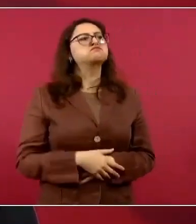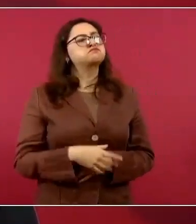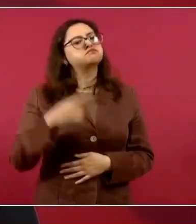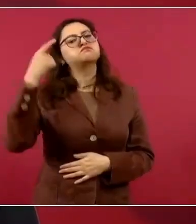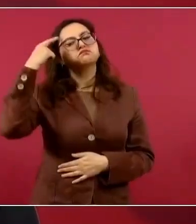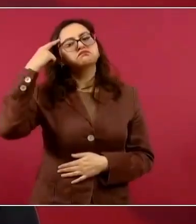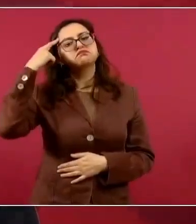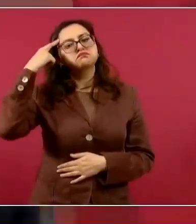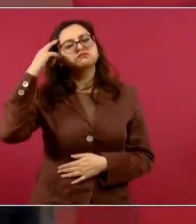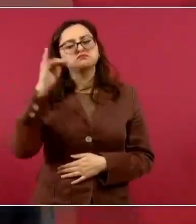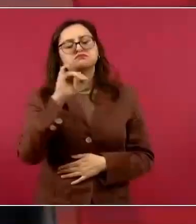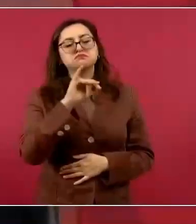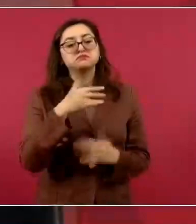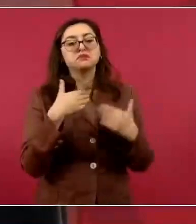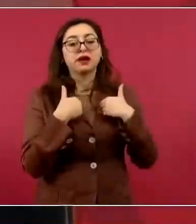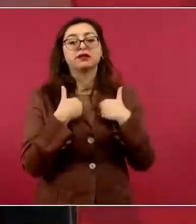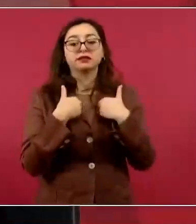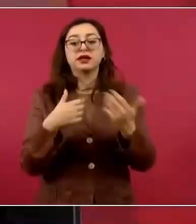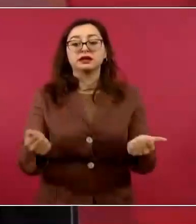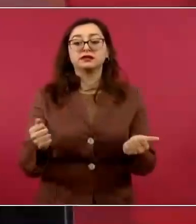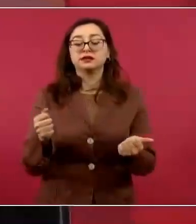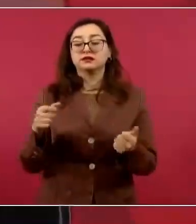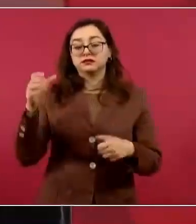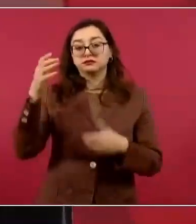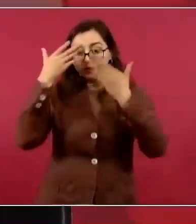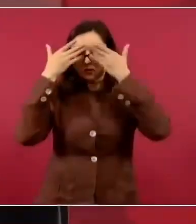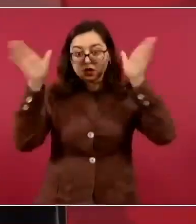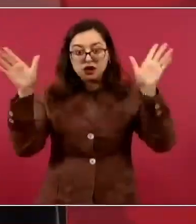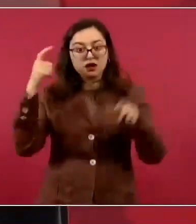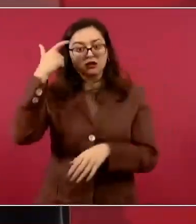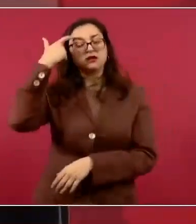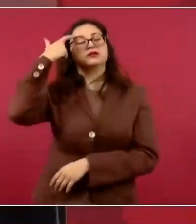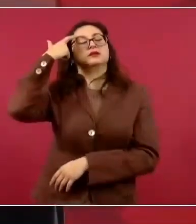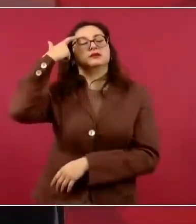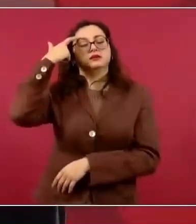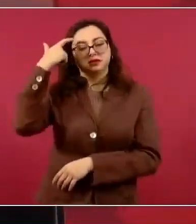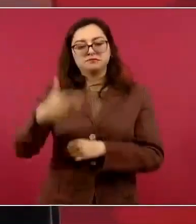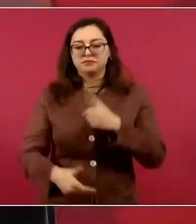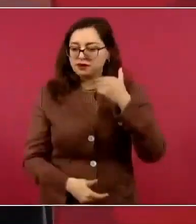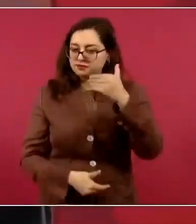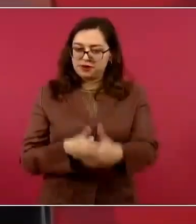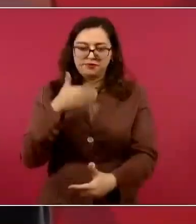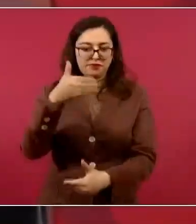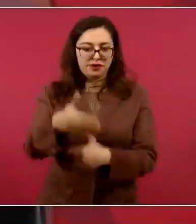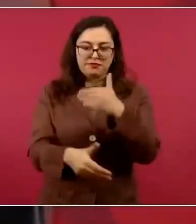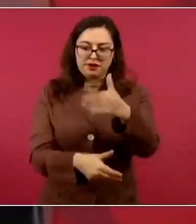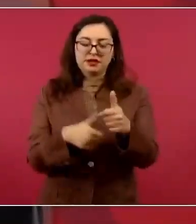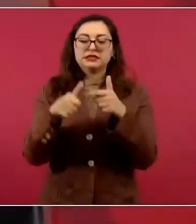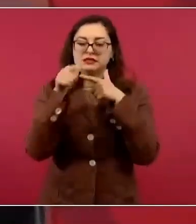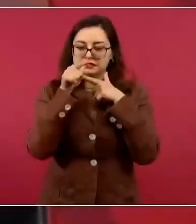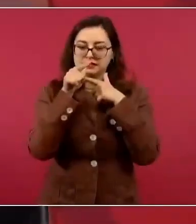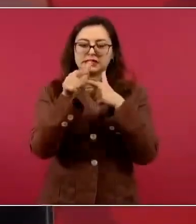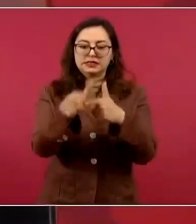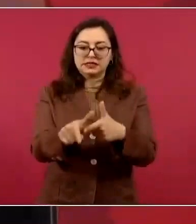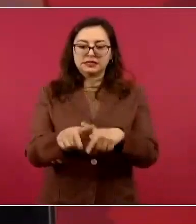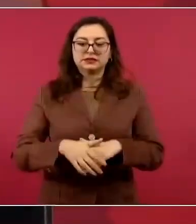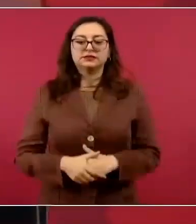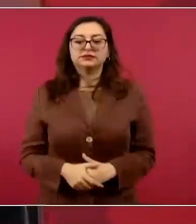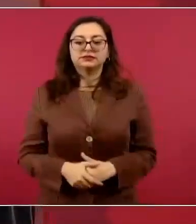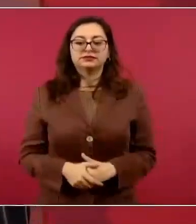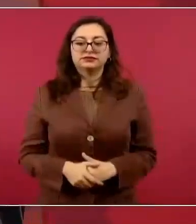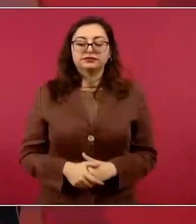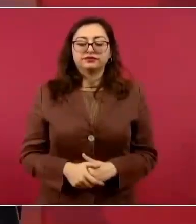y por eso se va avanzando y vamos a continuar avanzando. Pero